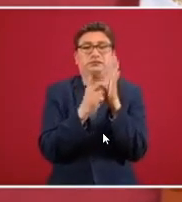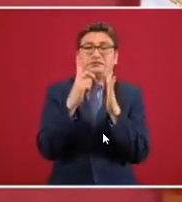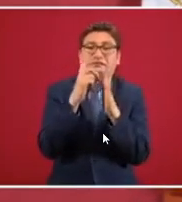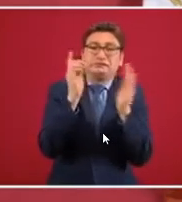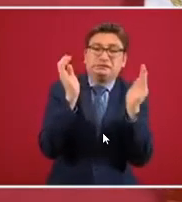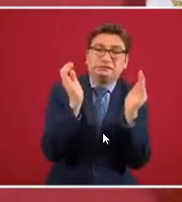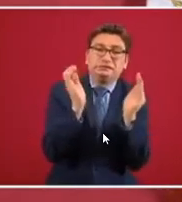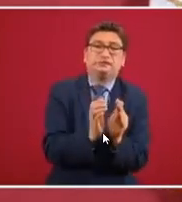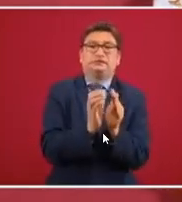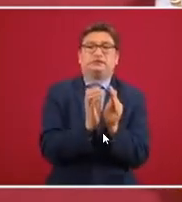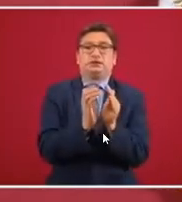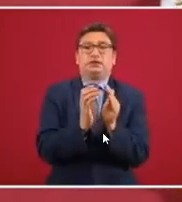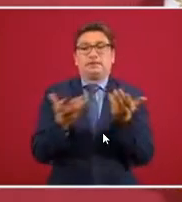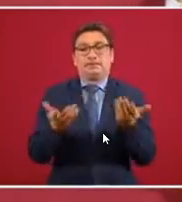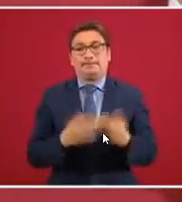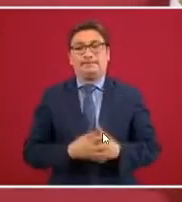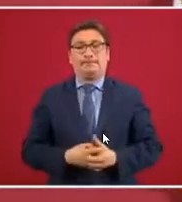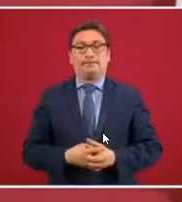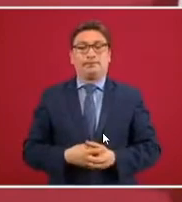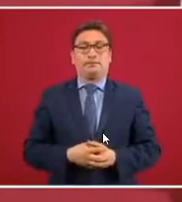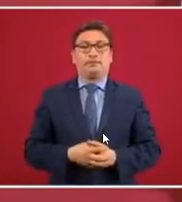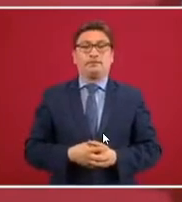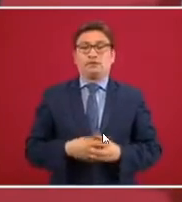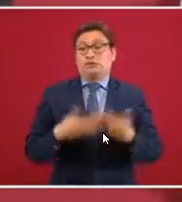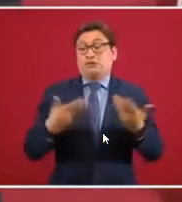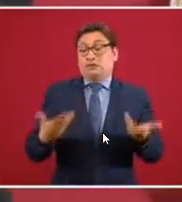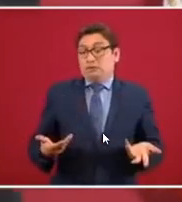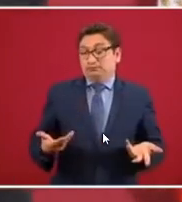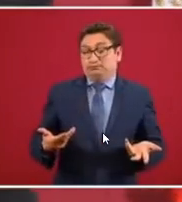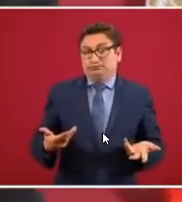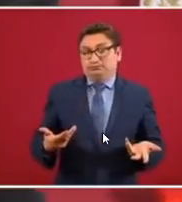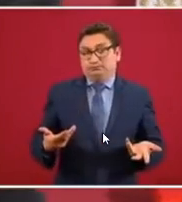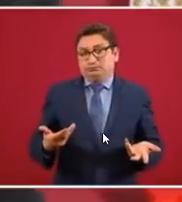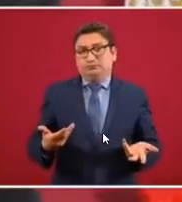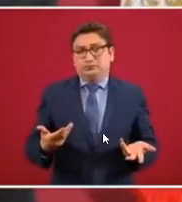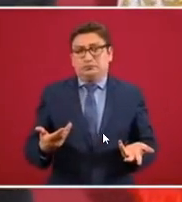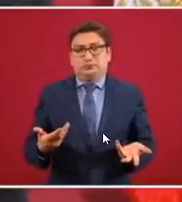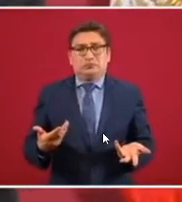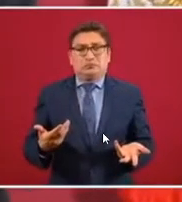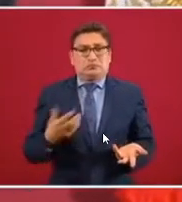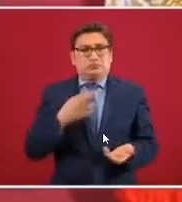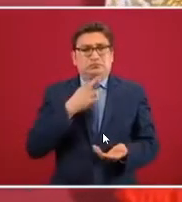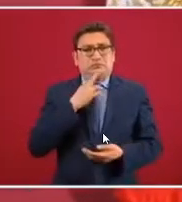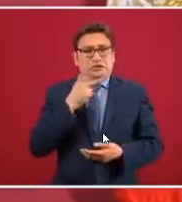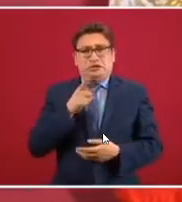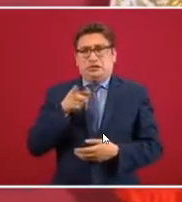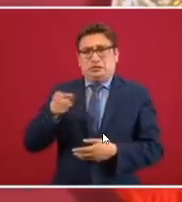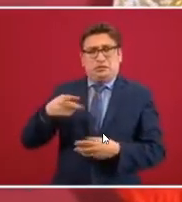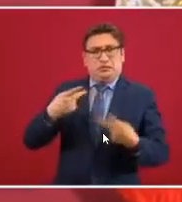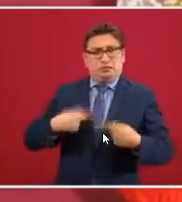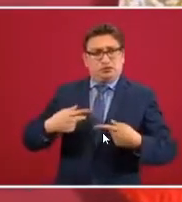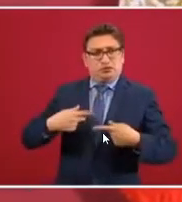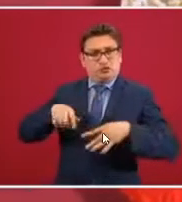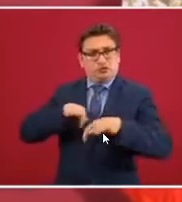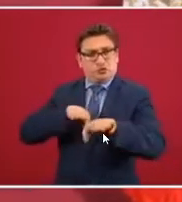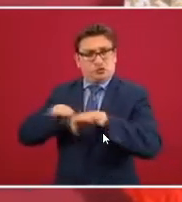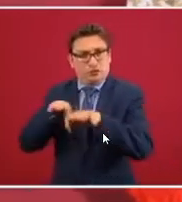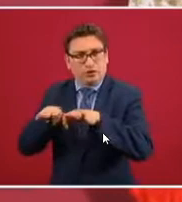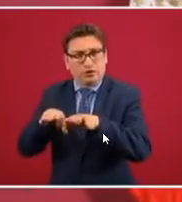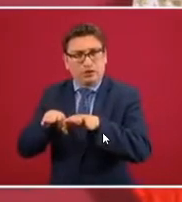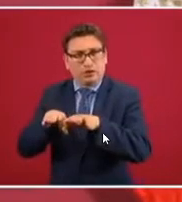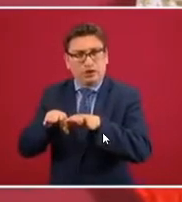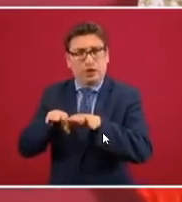Entonces, ¿por qué no el mismo trabajador con su dinero